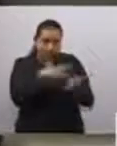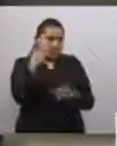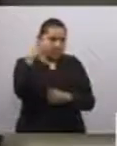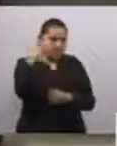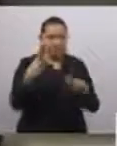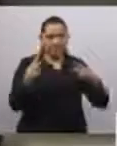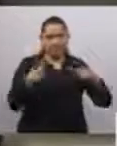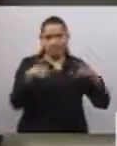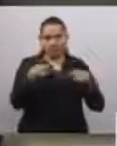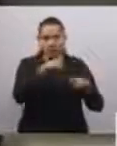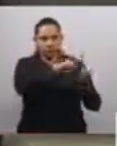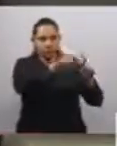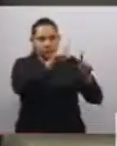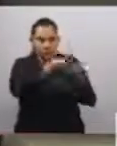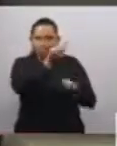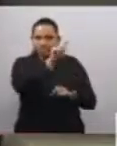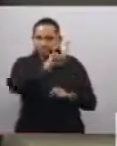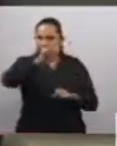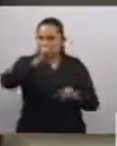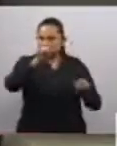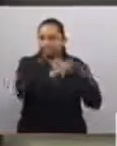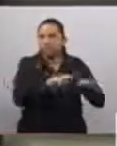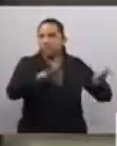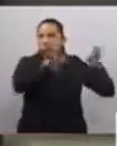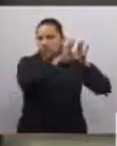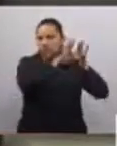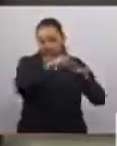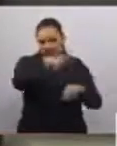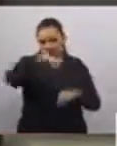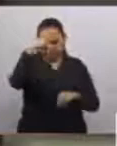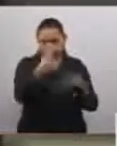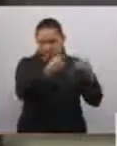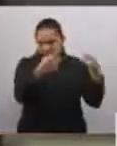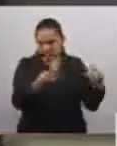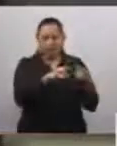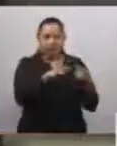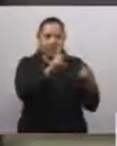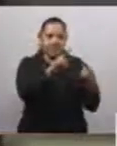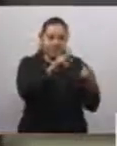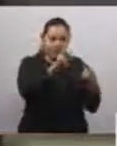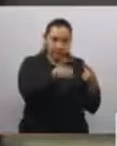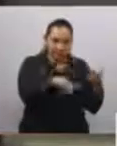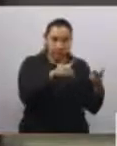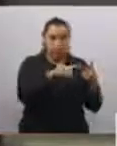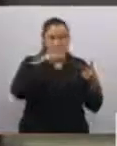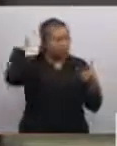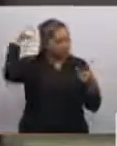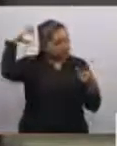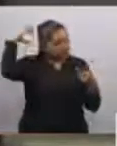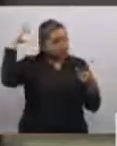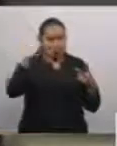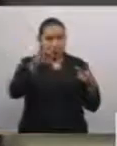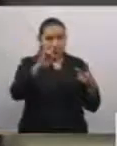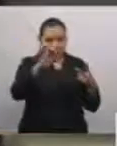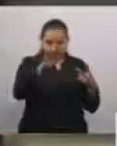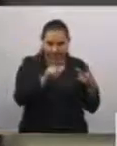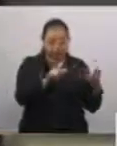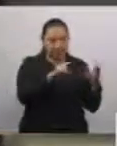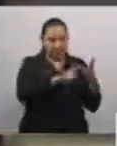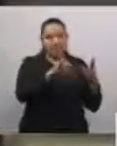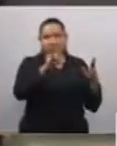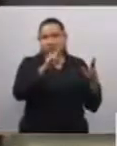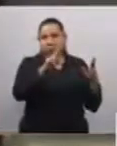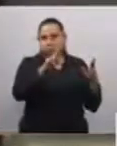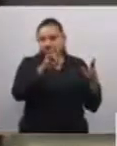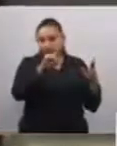como José María Morelos y Pavón, Doña Josefa Ortiz de Domínguez, Agustín de Iturbide y